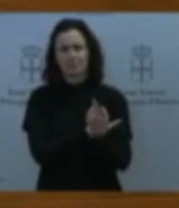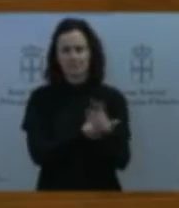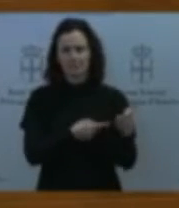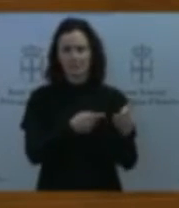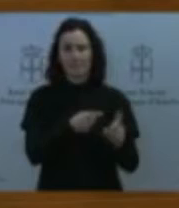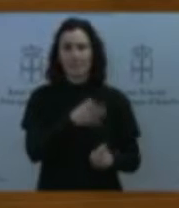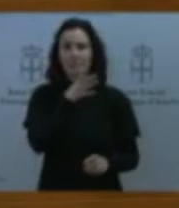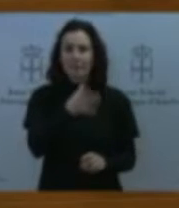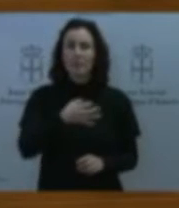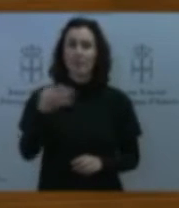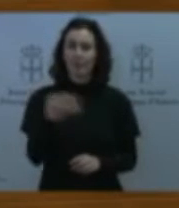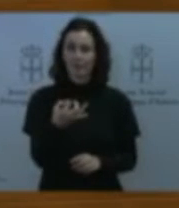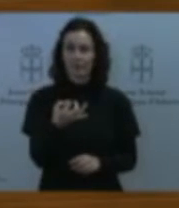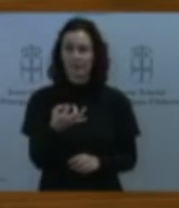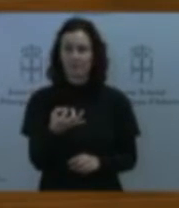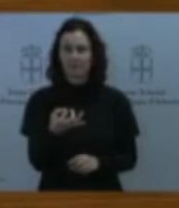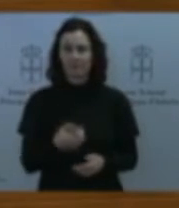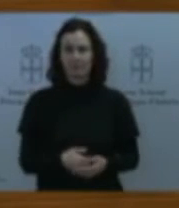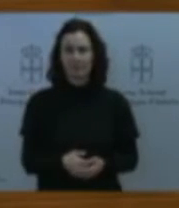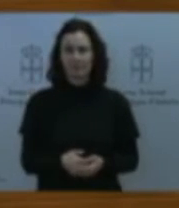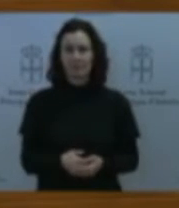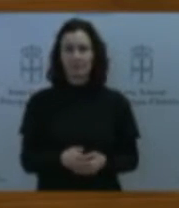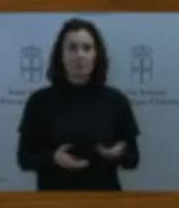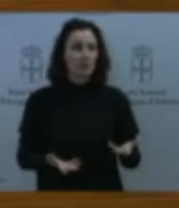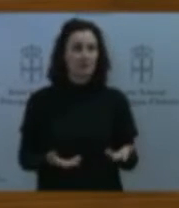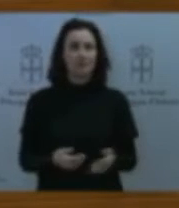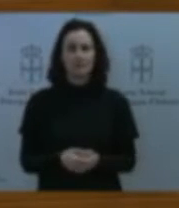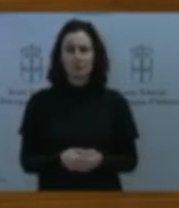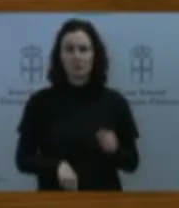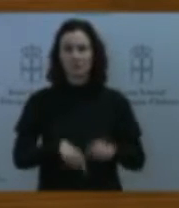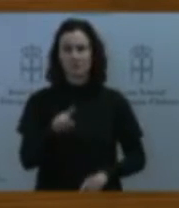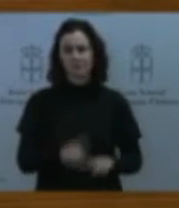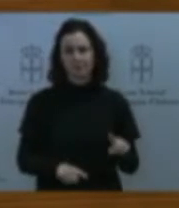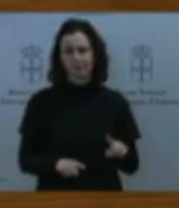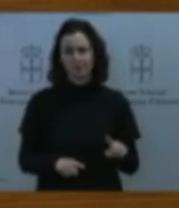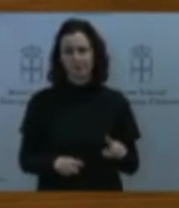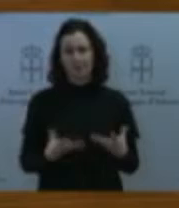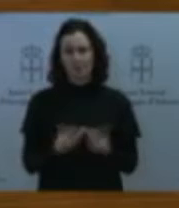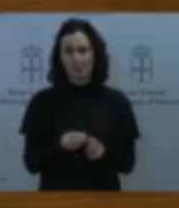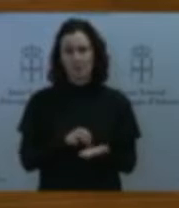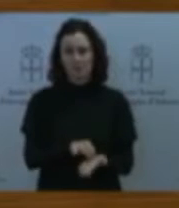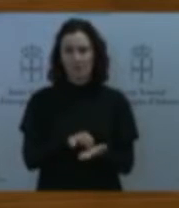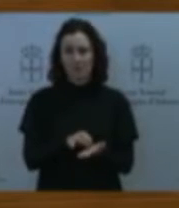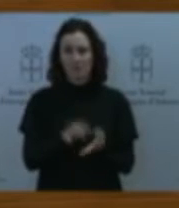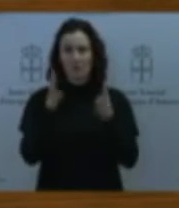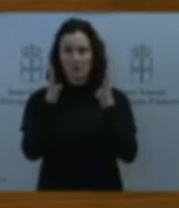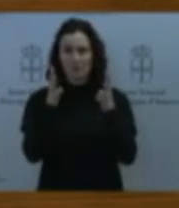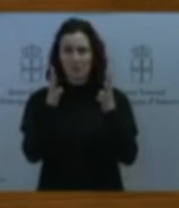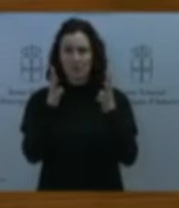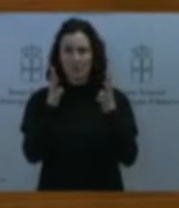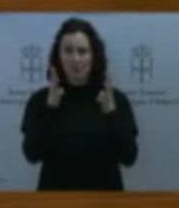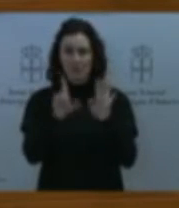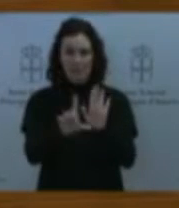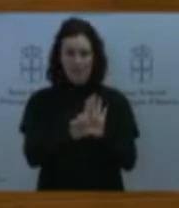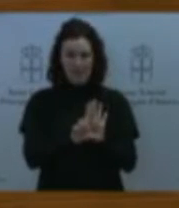la dependencia correspondiente del servicio con asesoramiento jurídico y con el criterio que tenga que tener